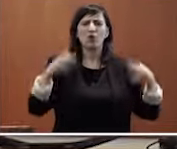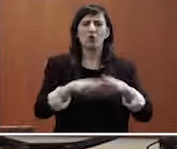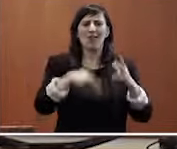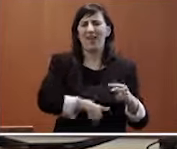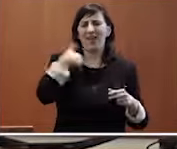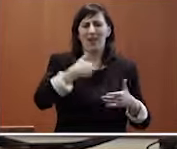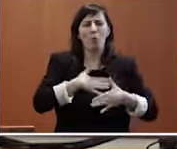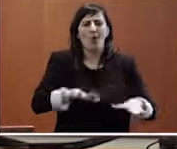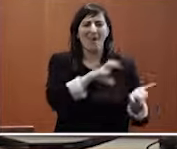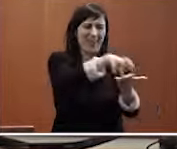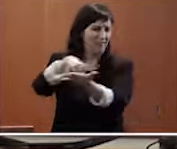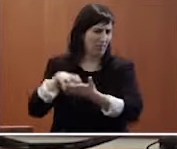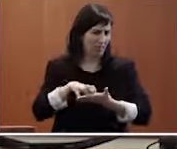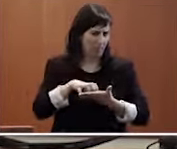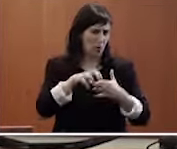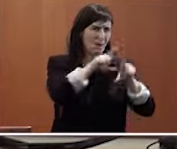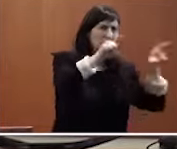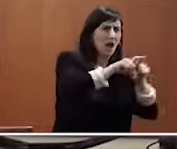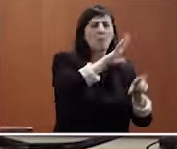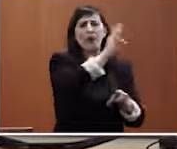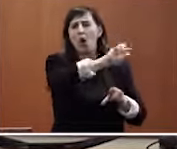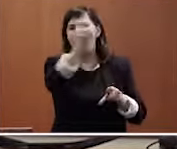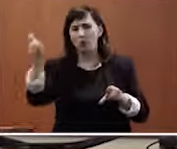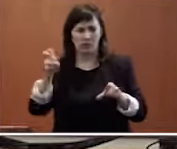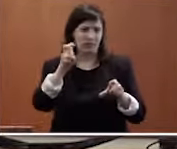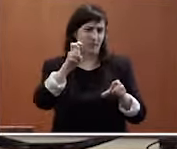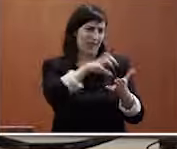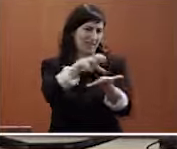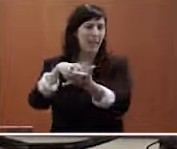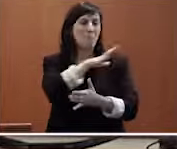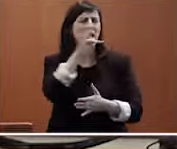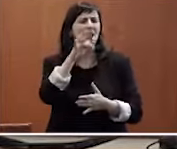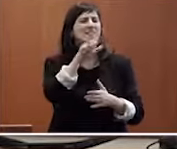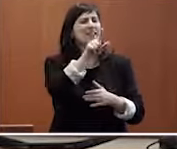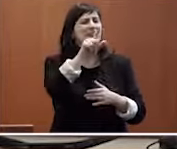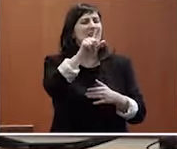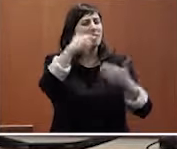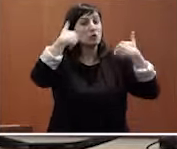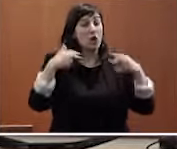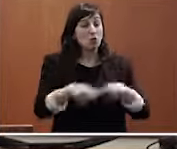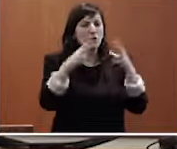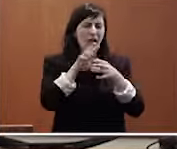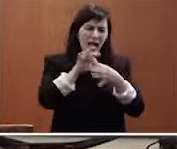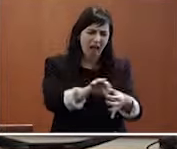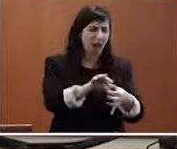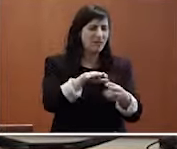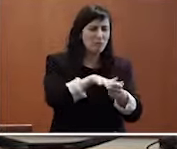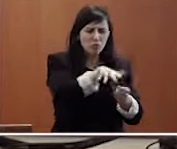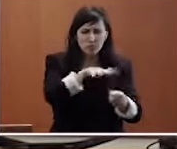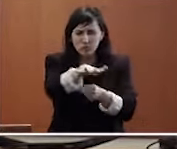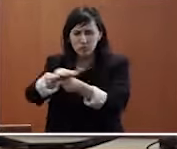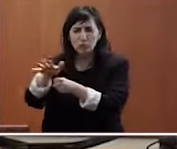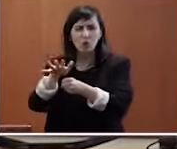organizaciones y, muy especialmente, qué papel juegan las relaciones entre organizaciones de distinta